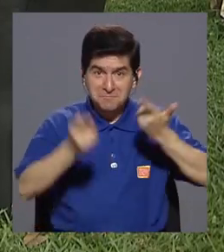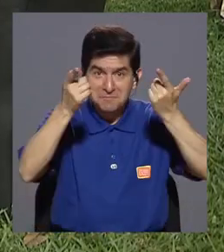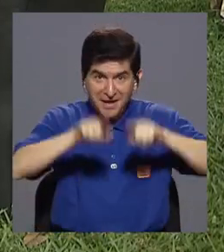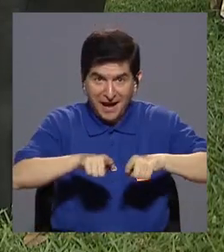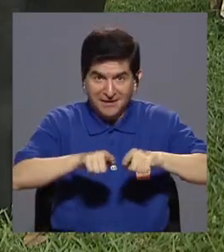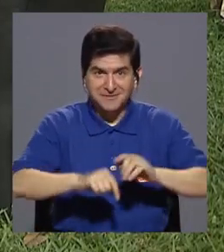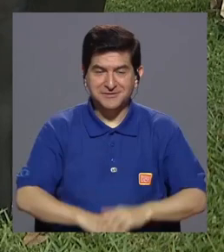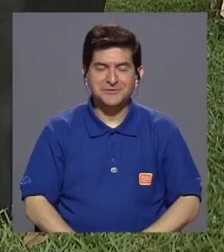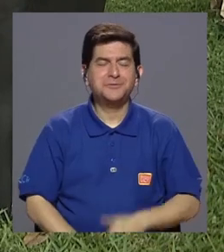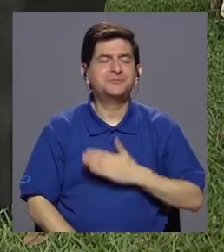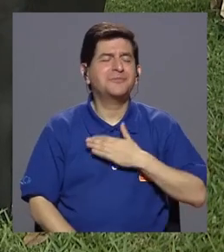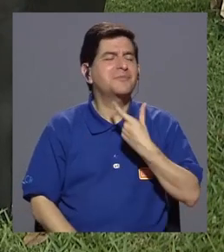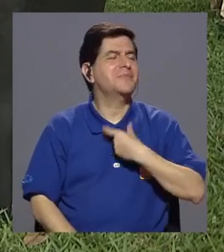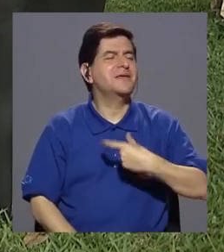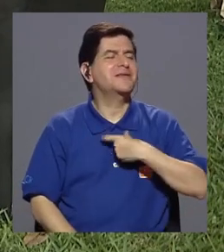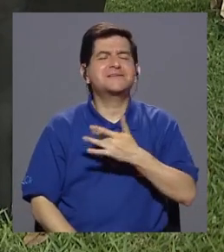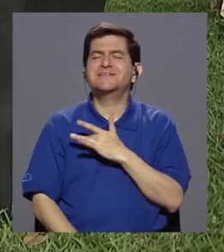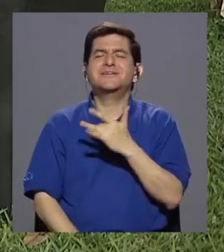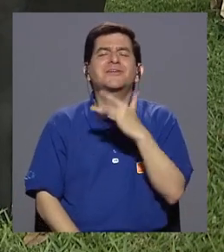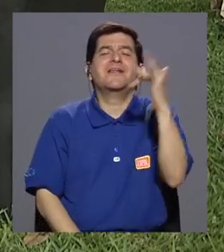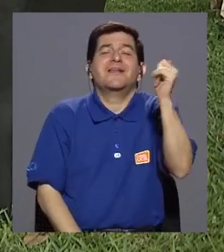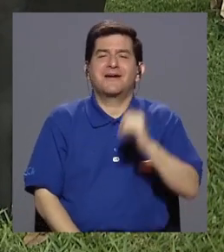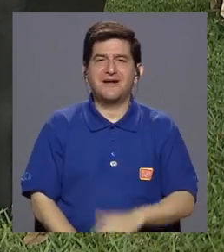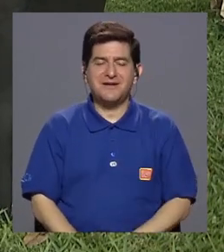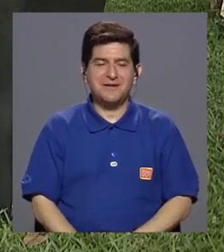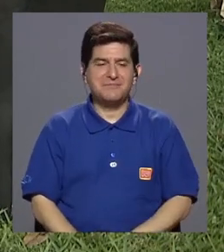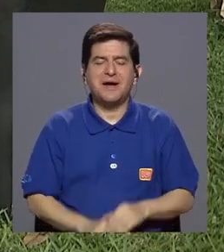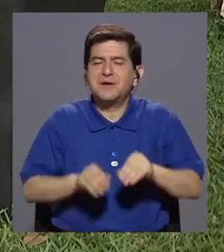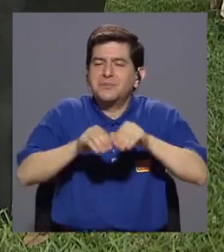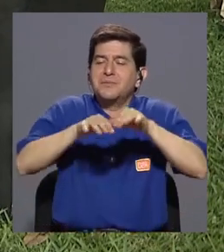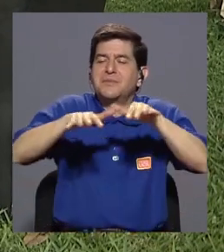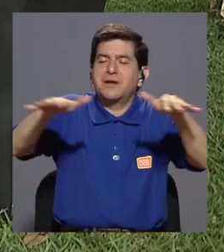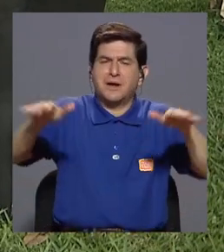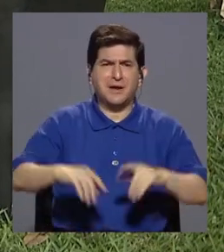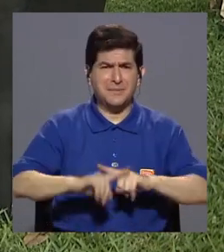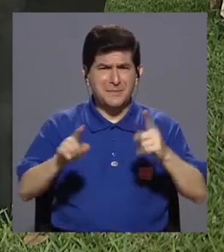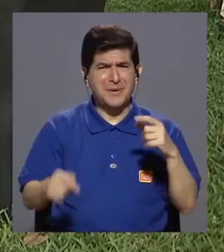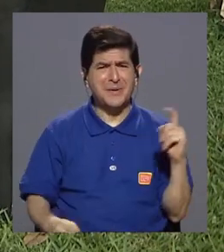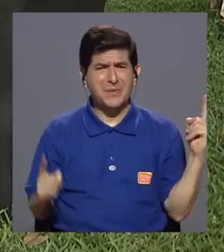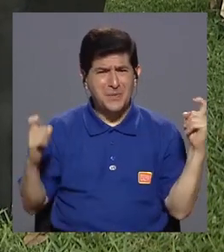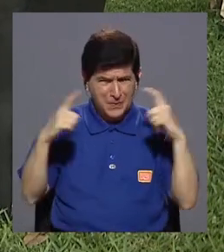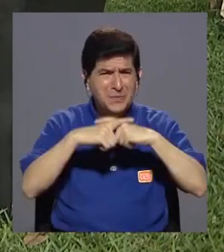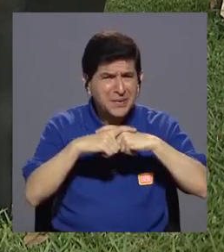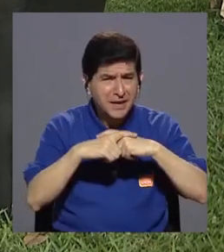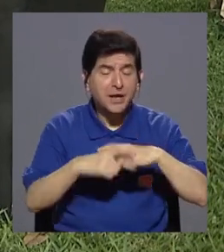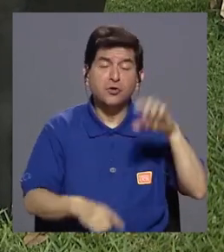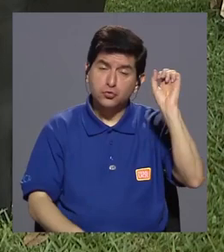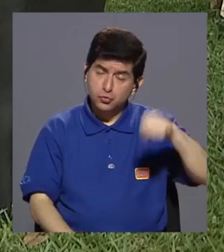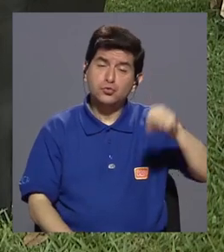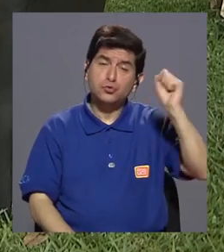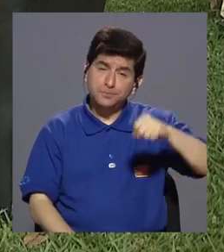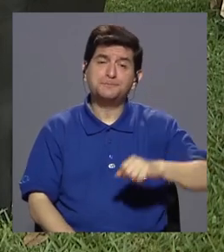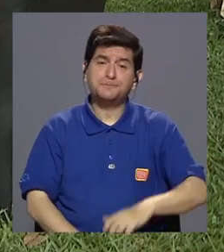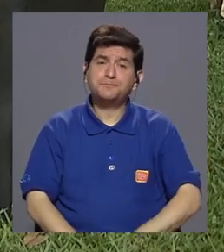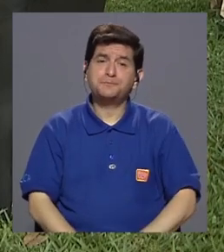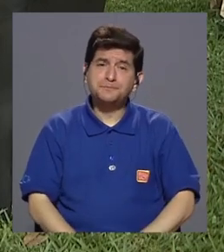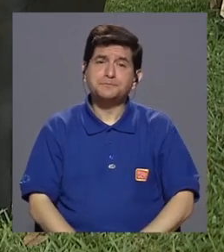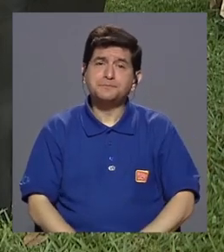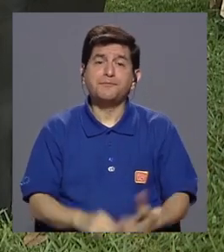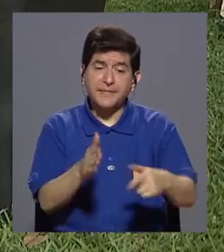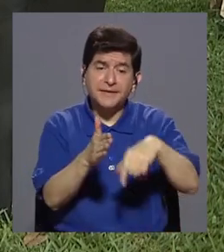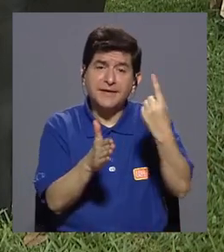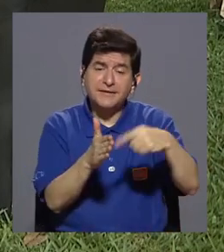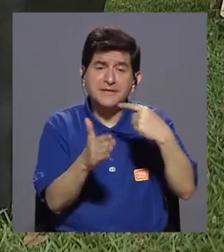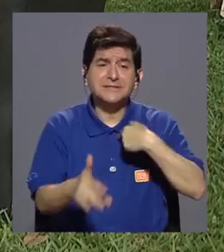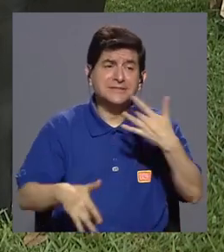eso es como mi deseo del alma, que esto se expanda. Pero eso es complicado, perdón que le interrumpa. Sí, es complicado. A veces